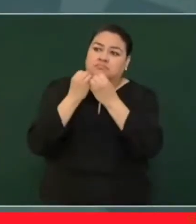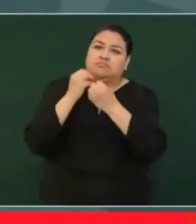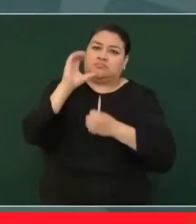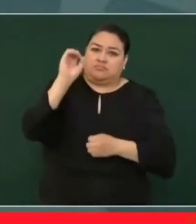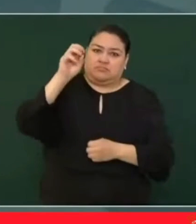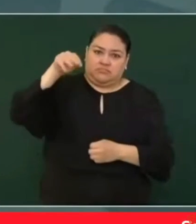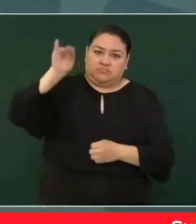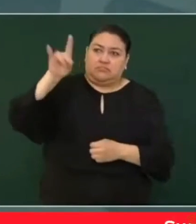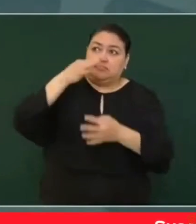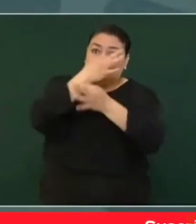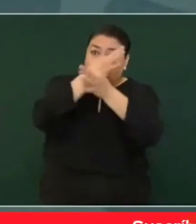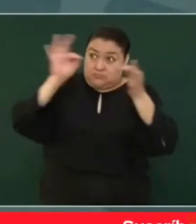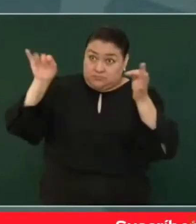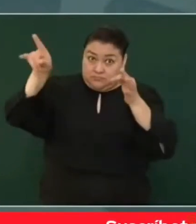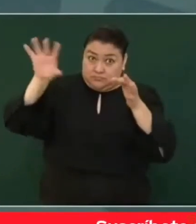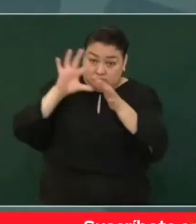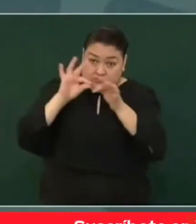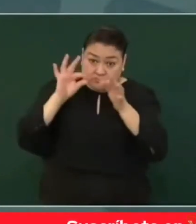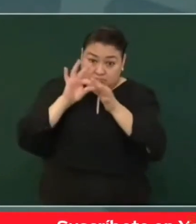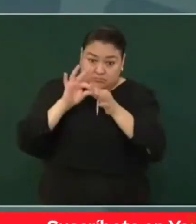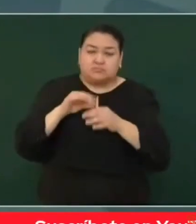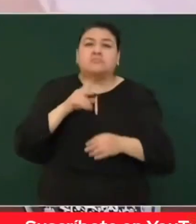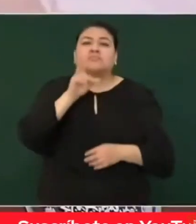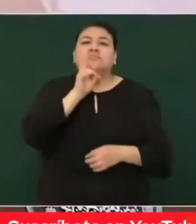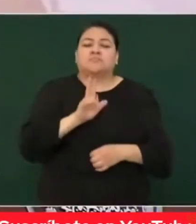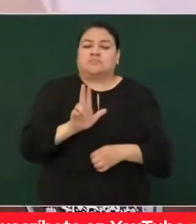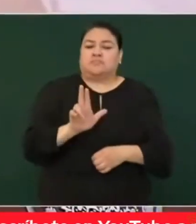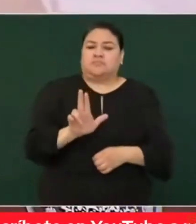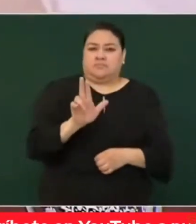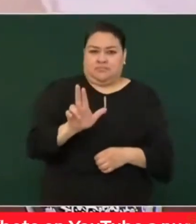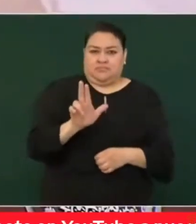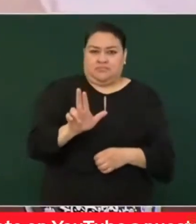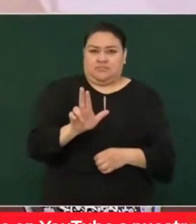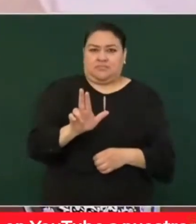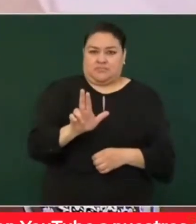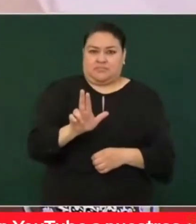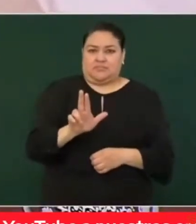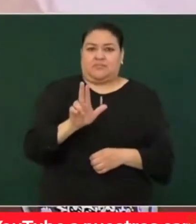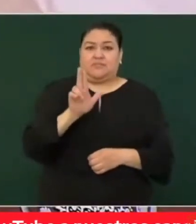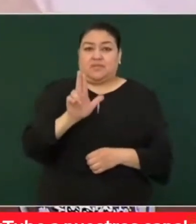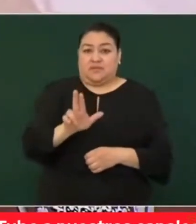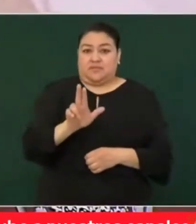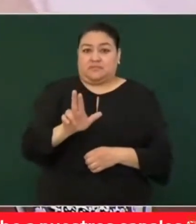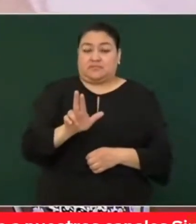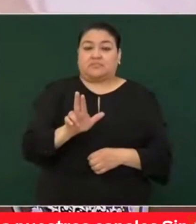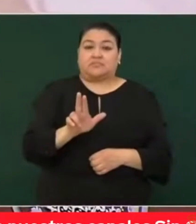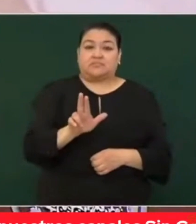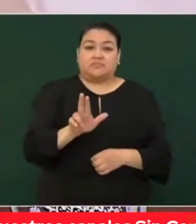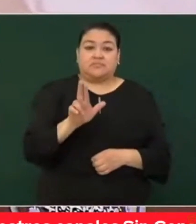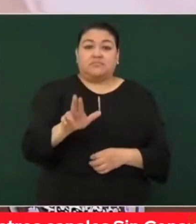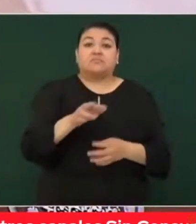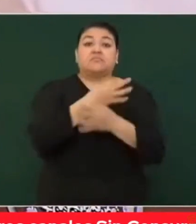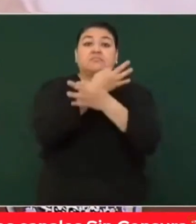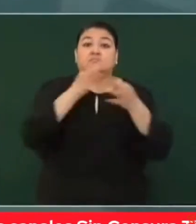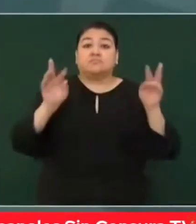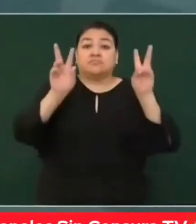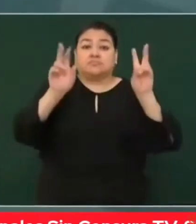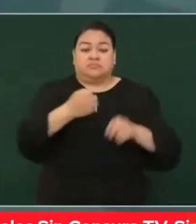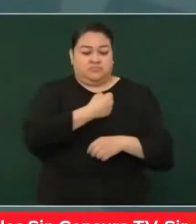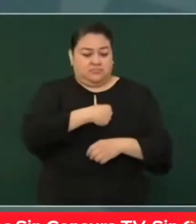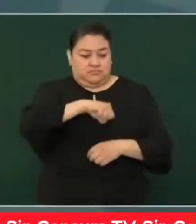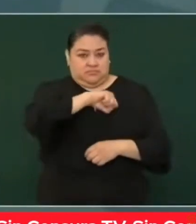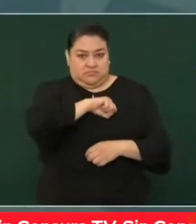y el martes que vamos a informar sobre salud